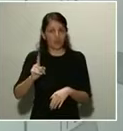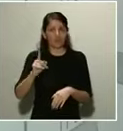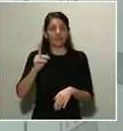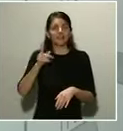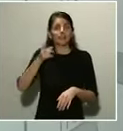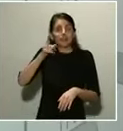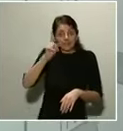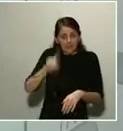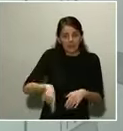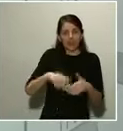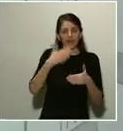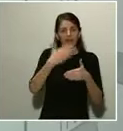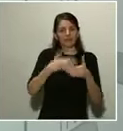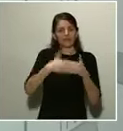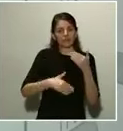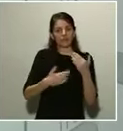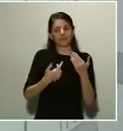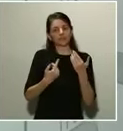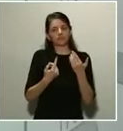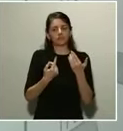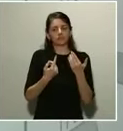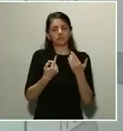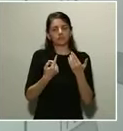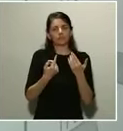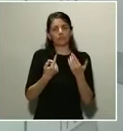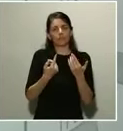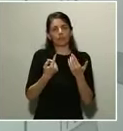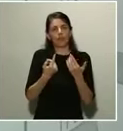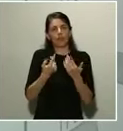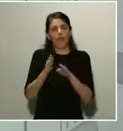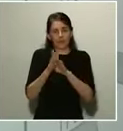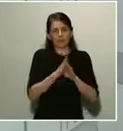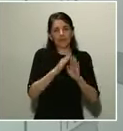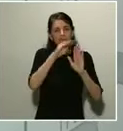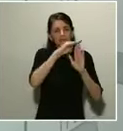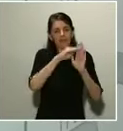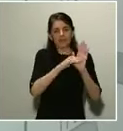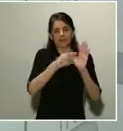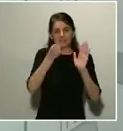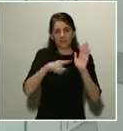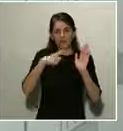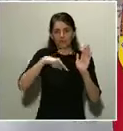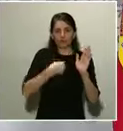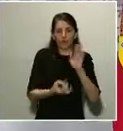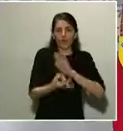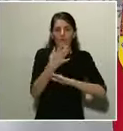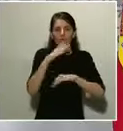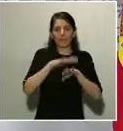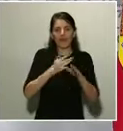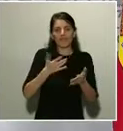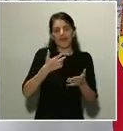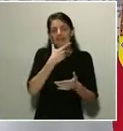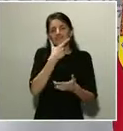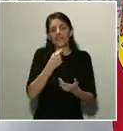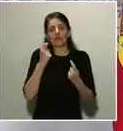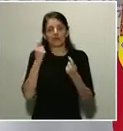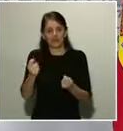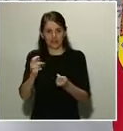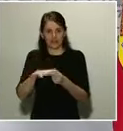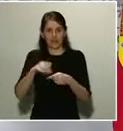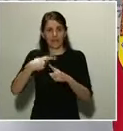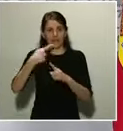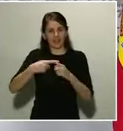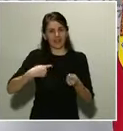medidas que lo que tratan es de favorecer el transporte de mercancías. RACU le pregunta, ministro Ábalos, ¿en qué fecha